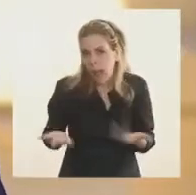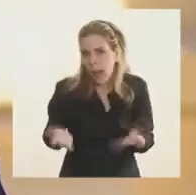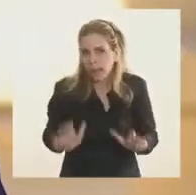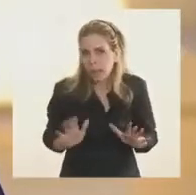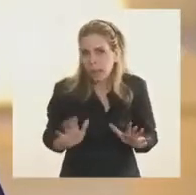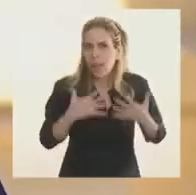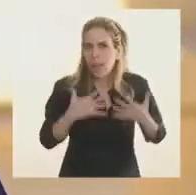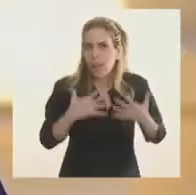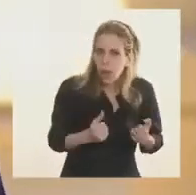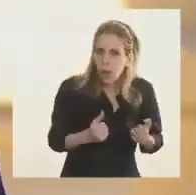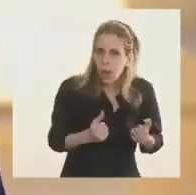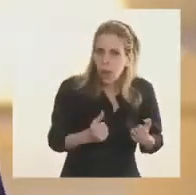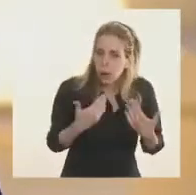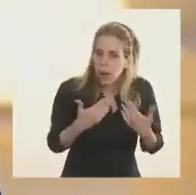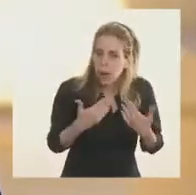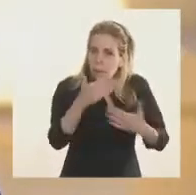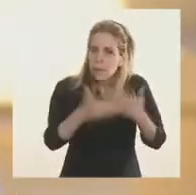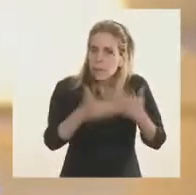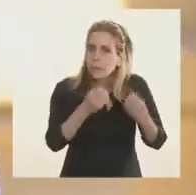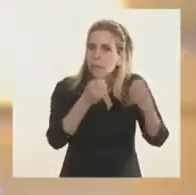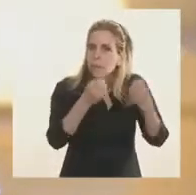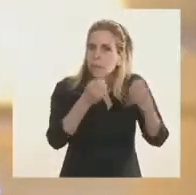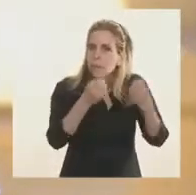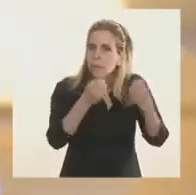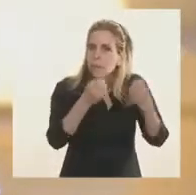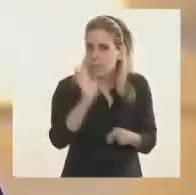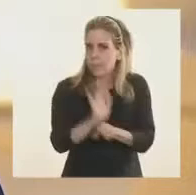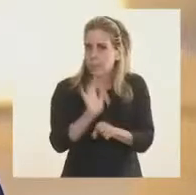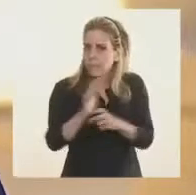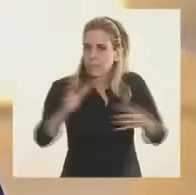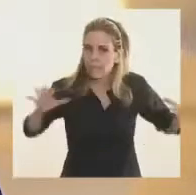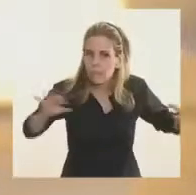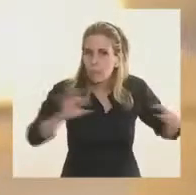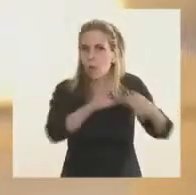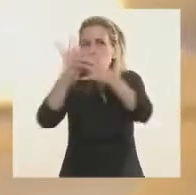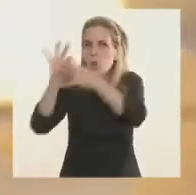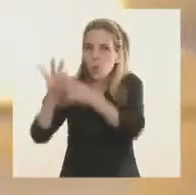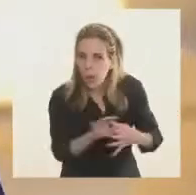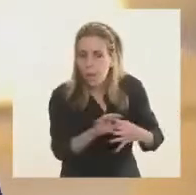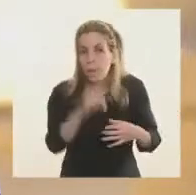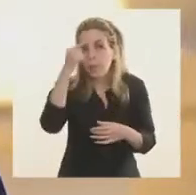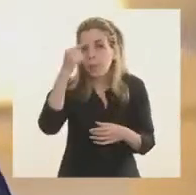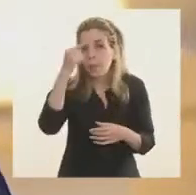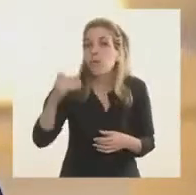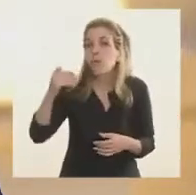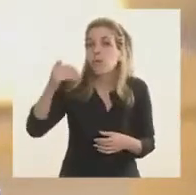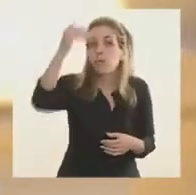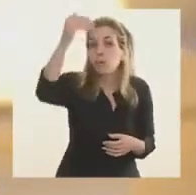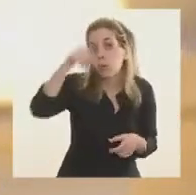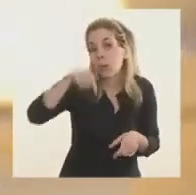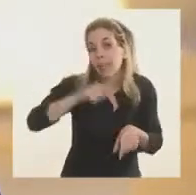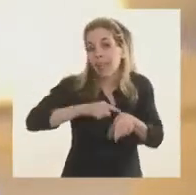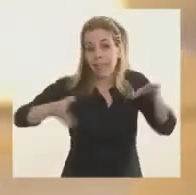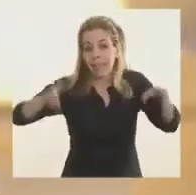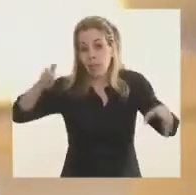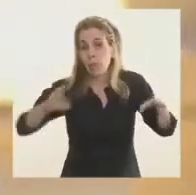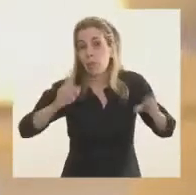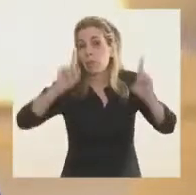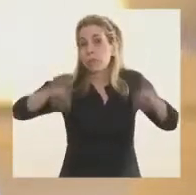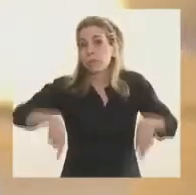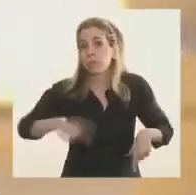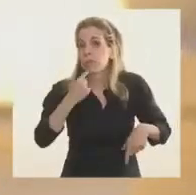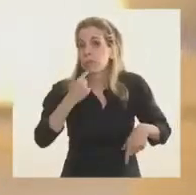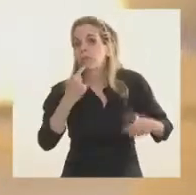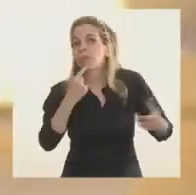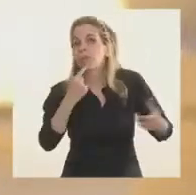donde construimos unidad. Y no sólo construimos unidad, sino construimos un futuro dentro de una incertidumbre grande que tenemos todos los